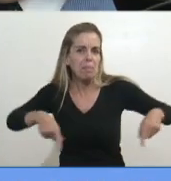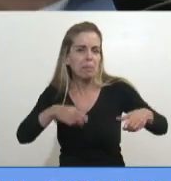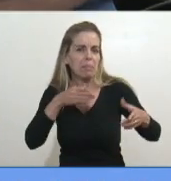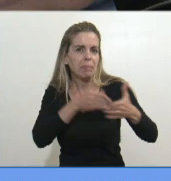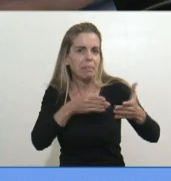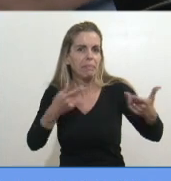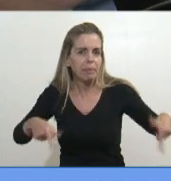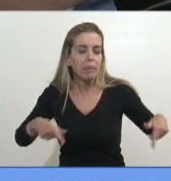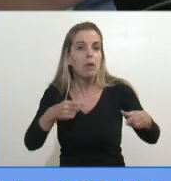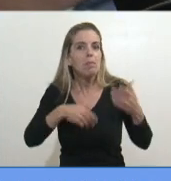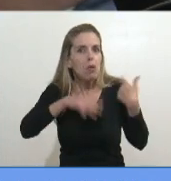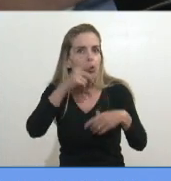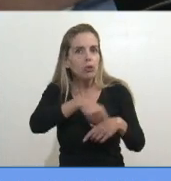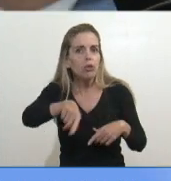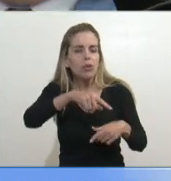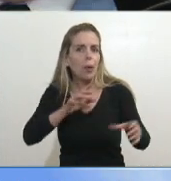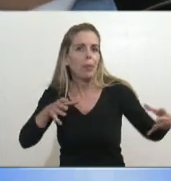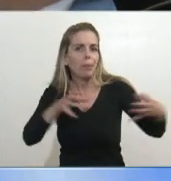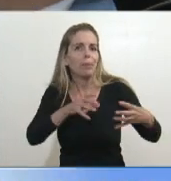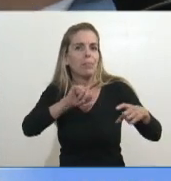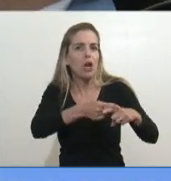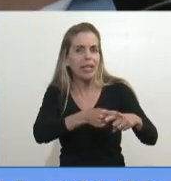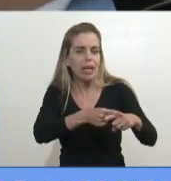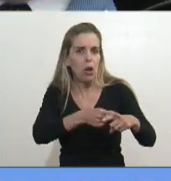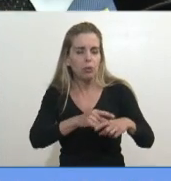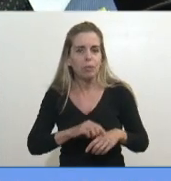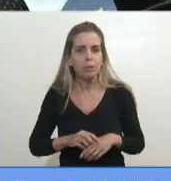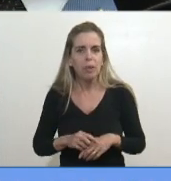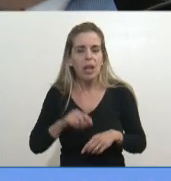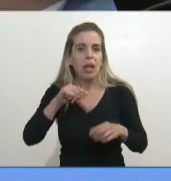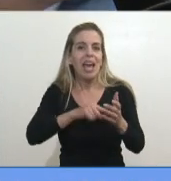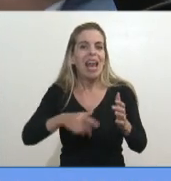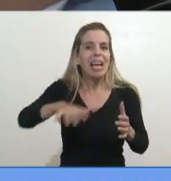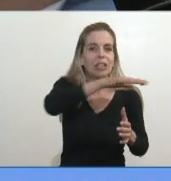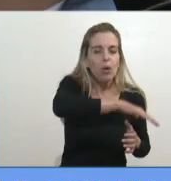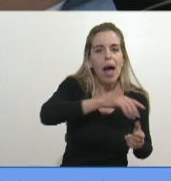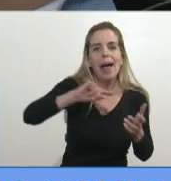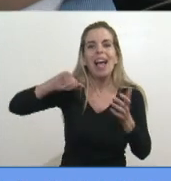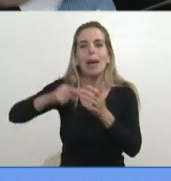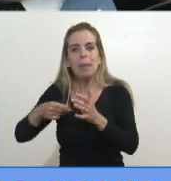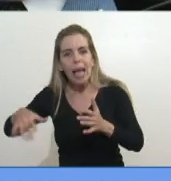Hicieron un acto político en la segunda ciudad. Hicieron un acto político en la capital.